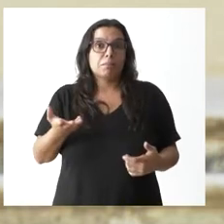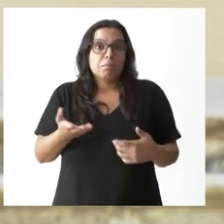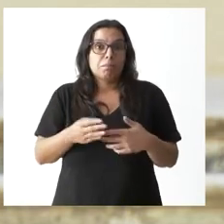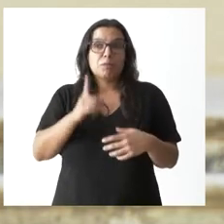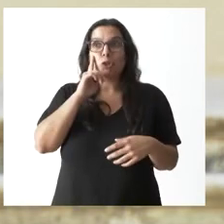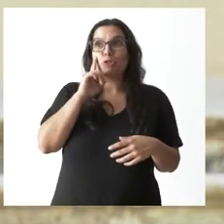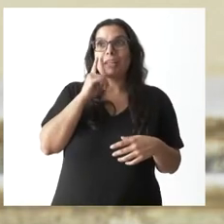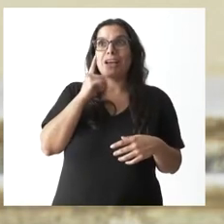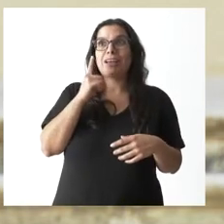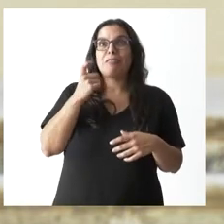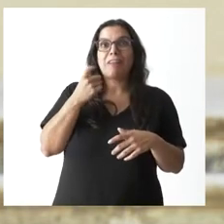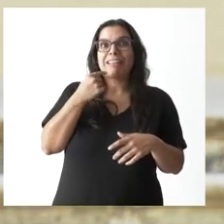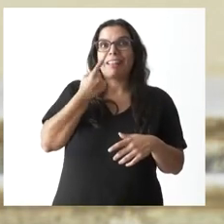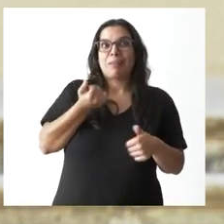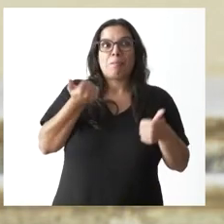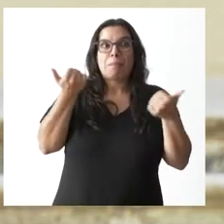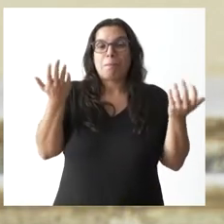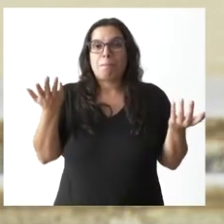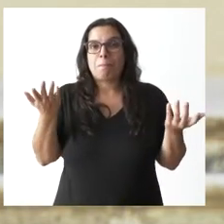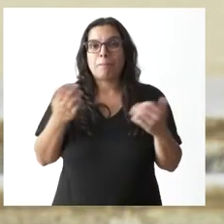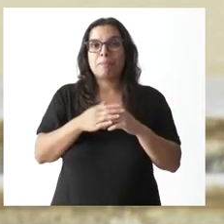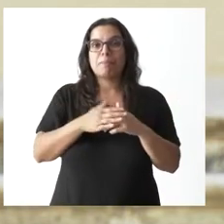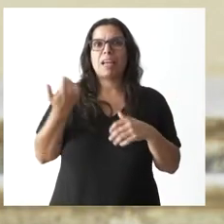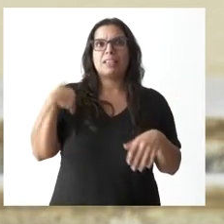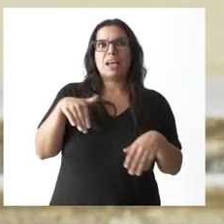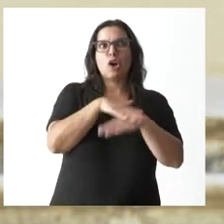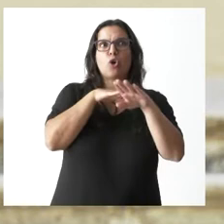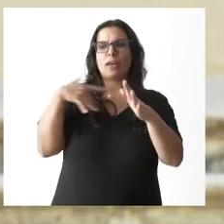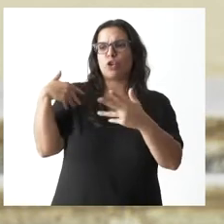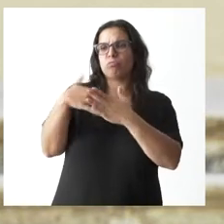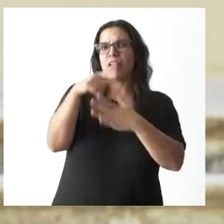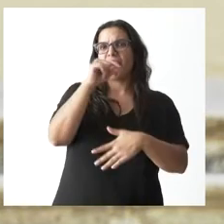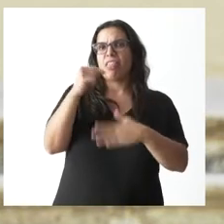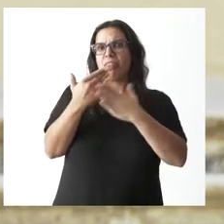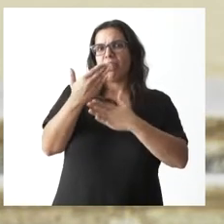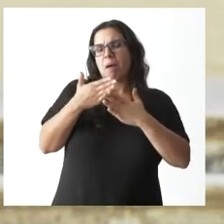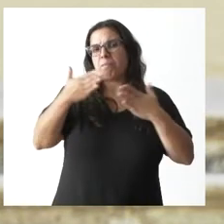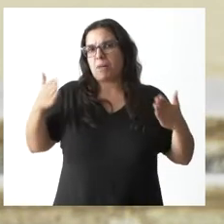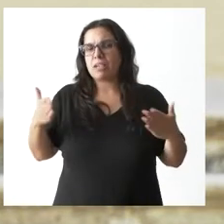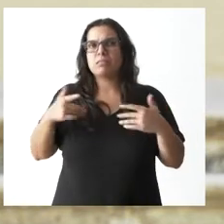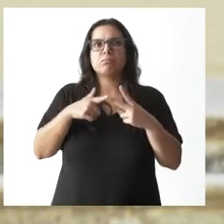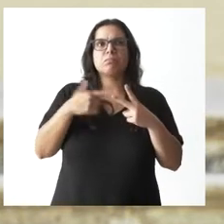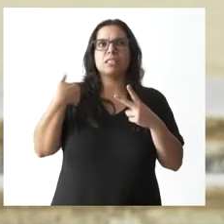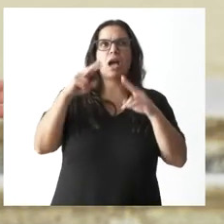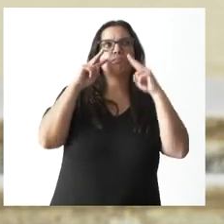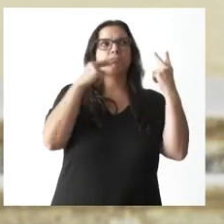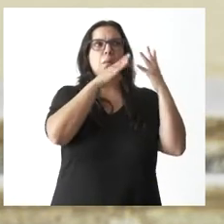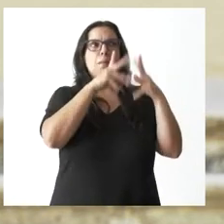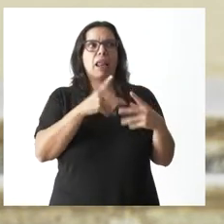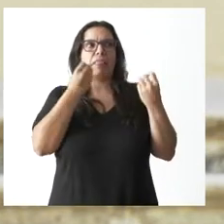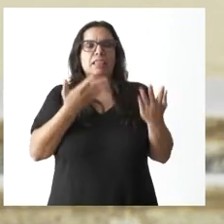tengo que decir algo más. Llevamos algo más de 100 días, hemos hecho ya un balance. Yo creo que,